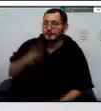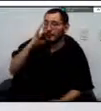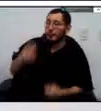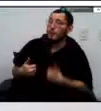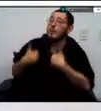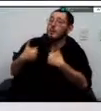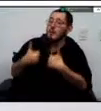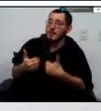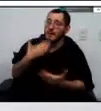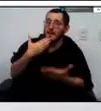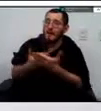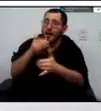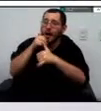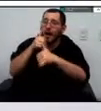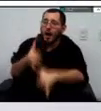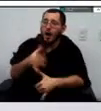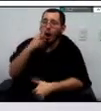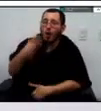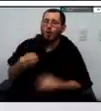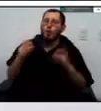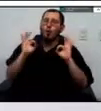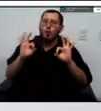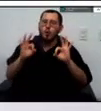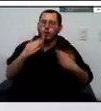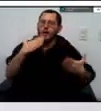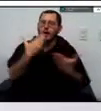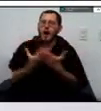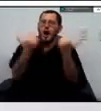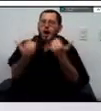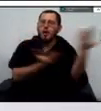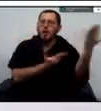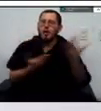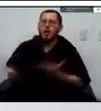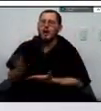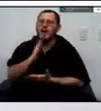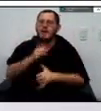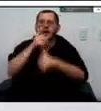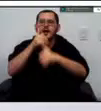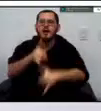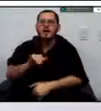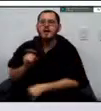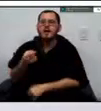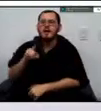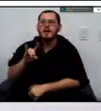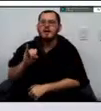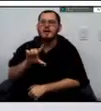muchísimas gracias le damos la palabra a continuación entonces al ingeniero Guillermo Pérez adelante